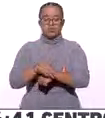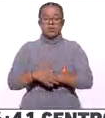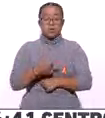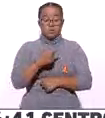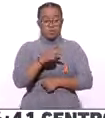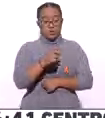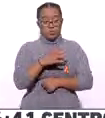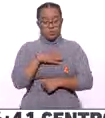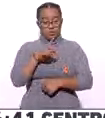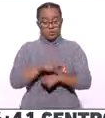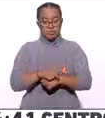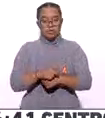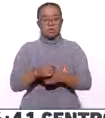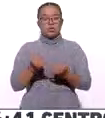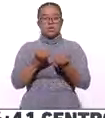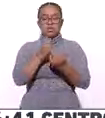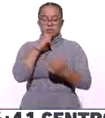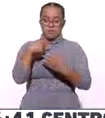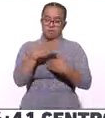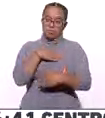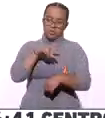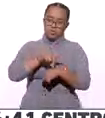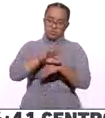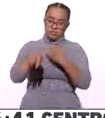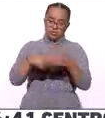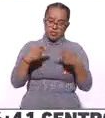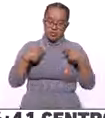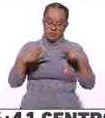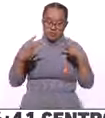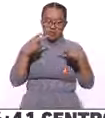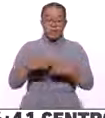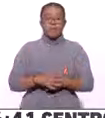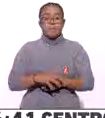Guadalupe, muy buenos días y muy buenos días a todo el auditorio. Gracias, gracias por la comunicación.